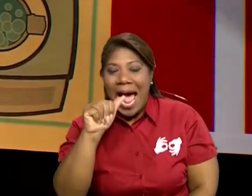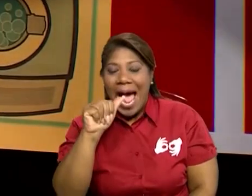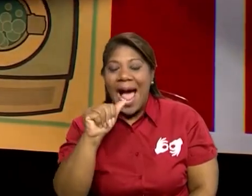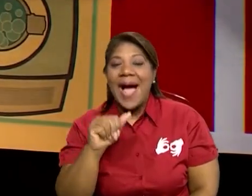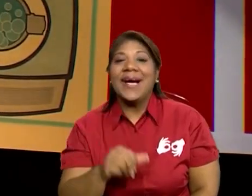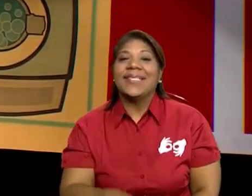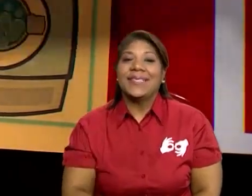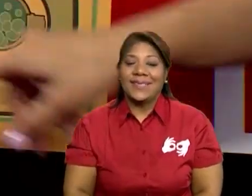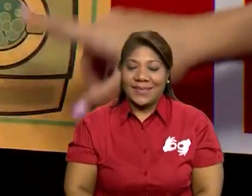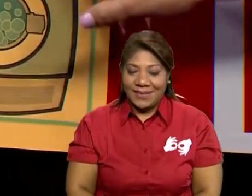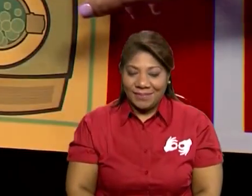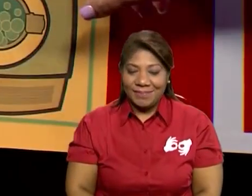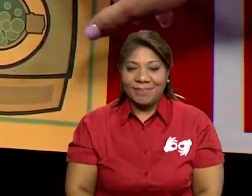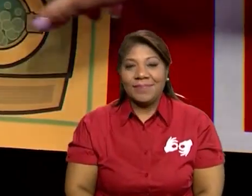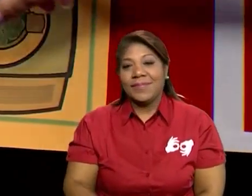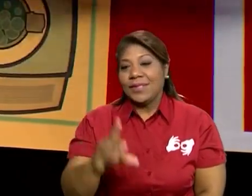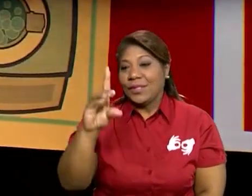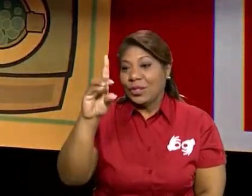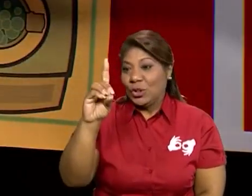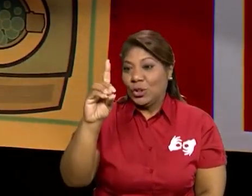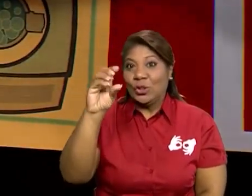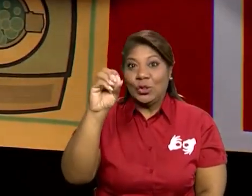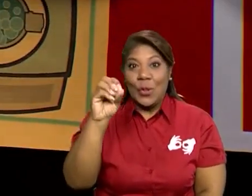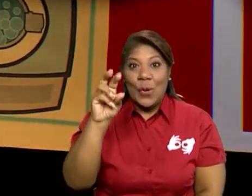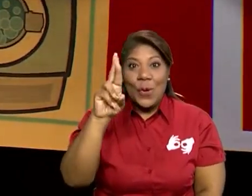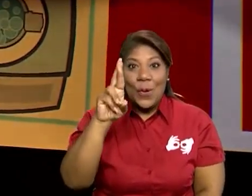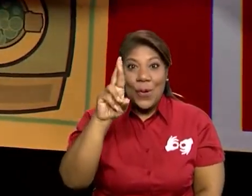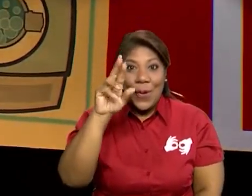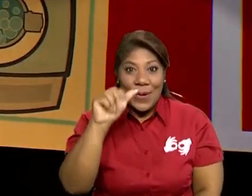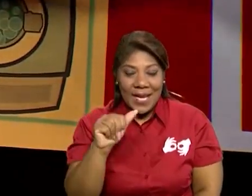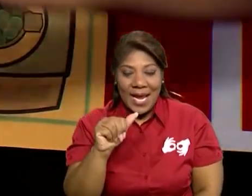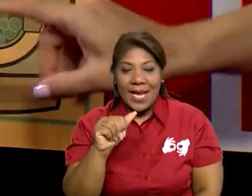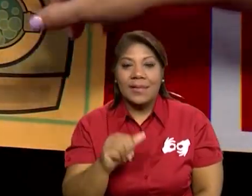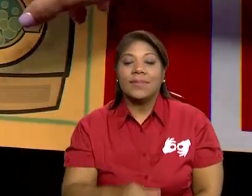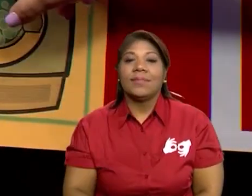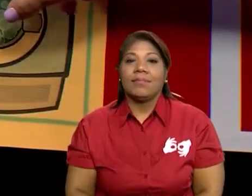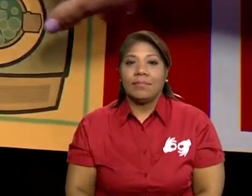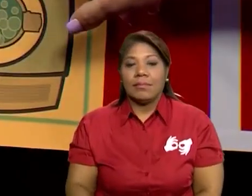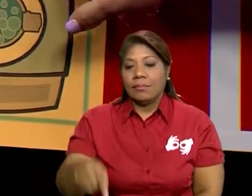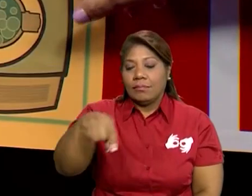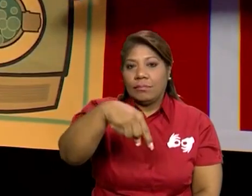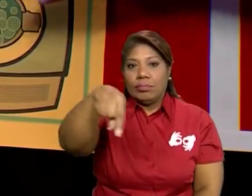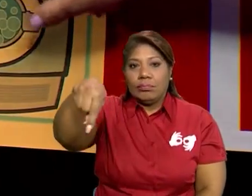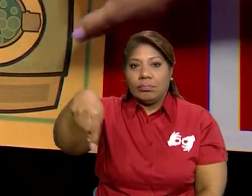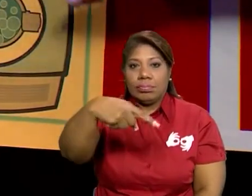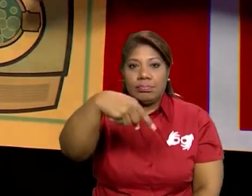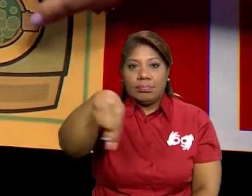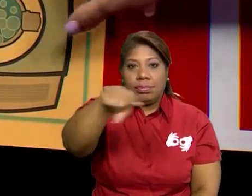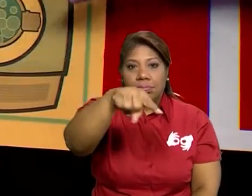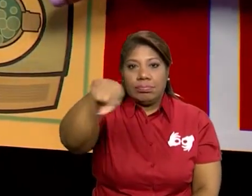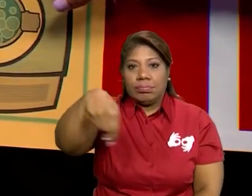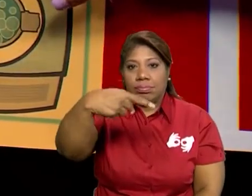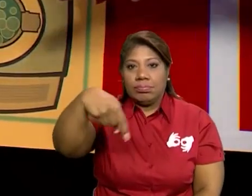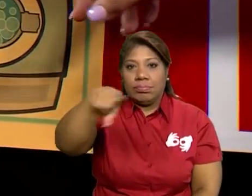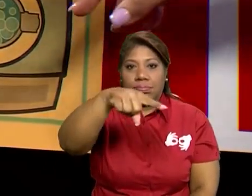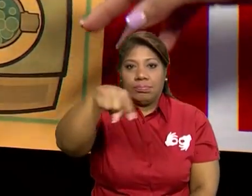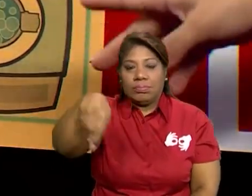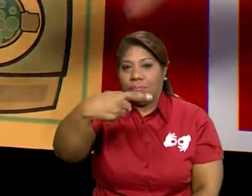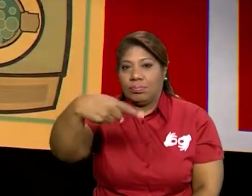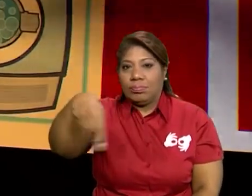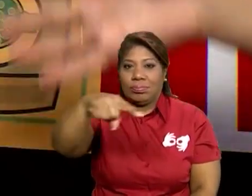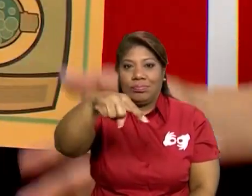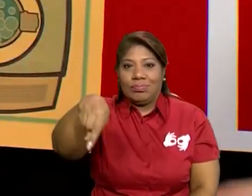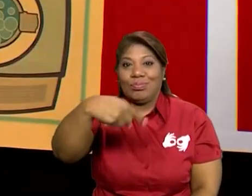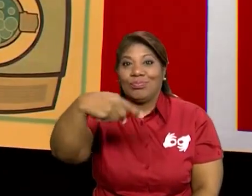terminan en dora. La licuadora, dora, y tenemos lavadora, termina en dora. Así que